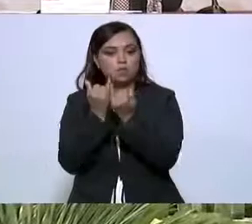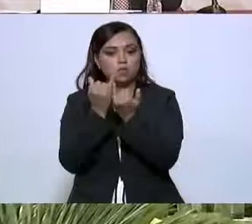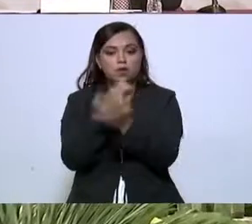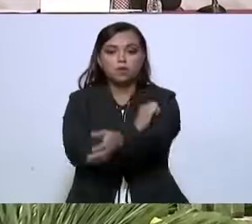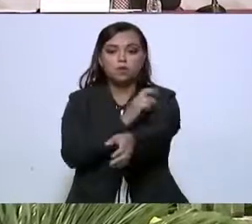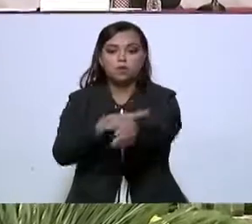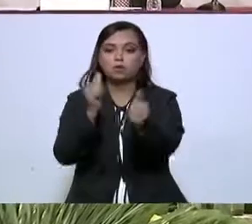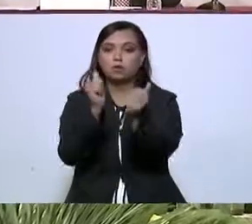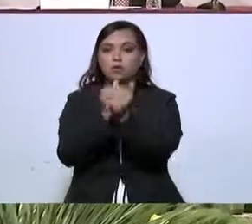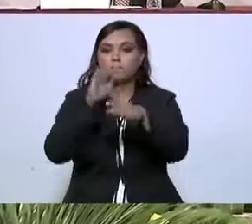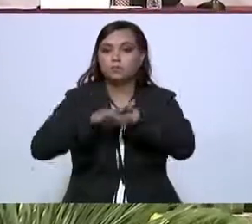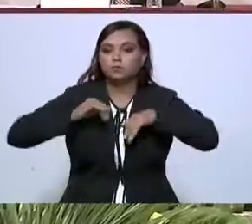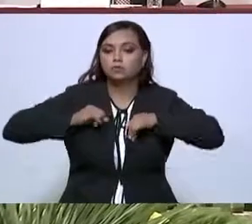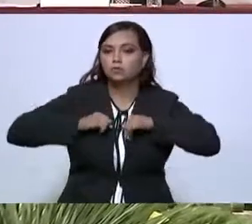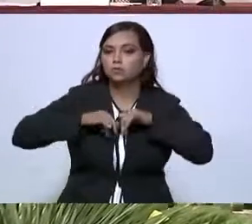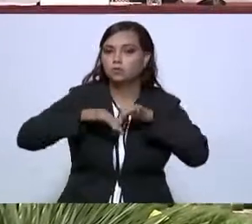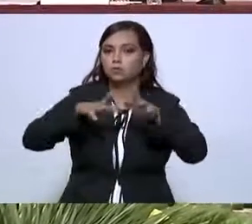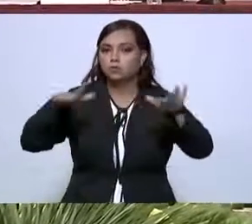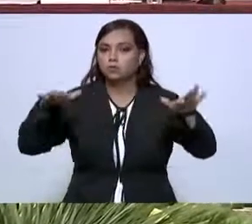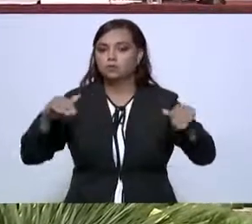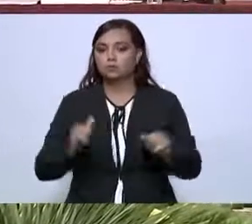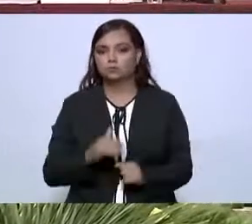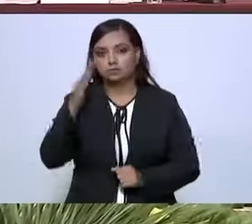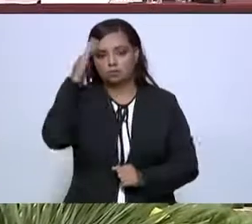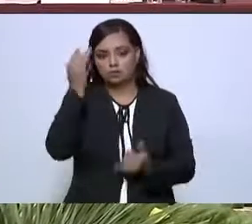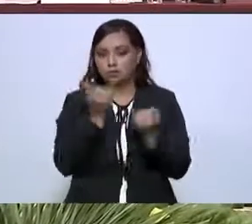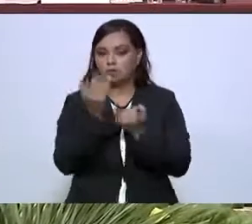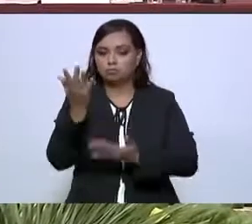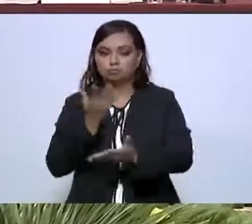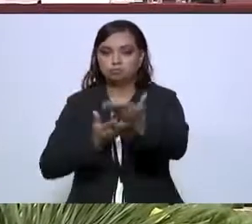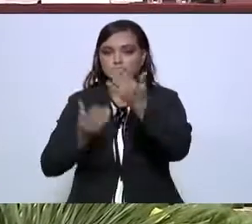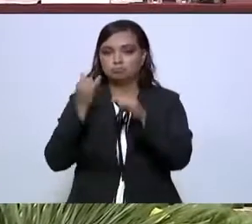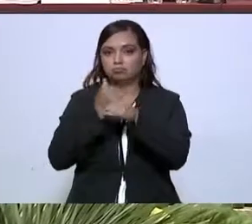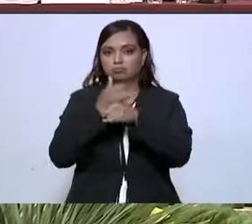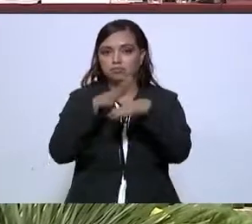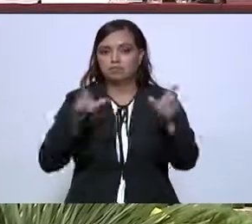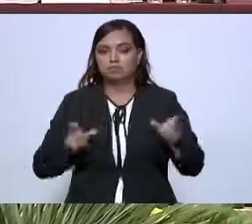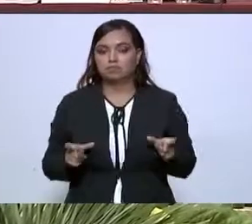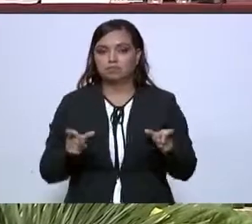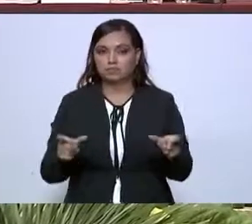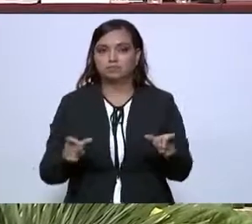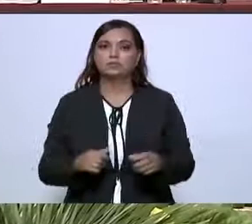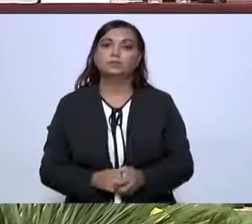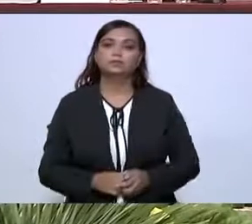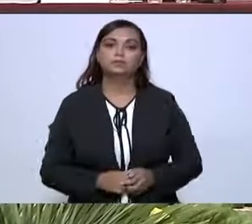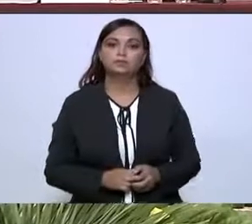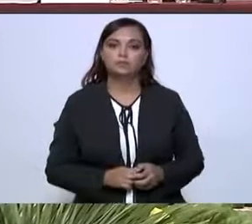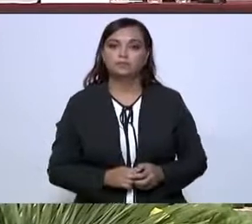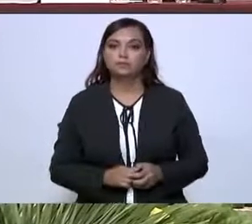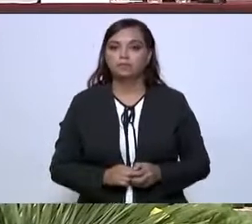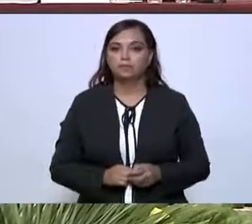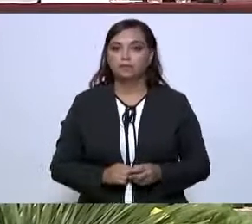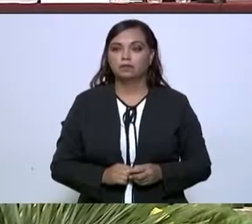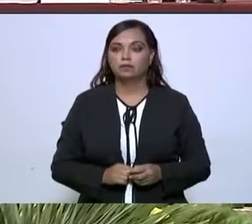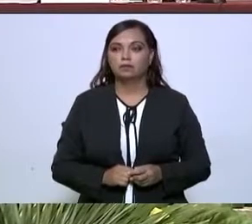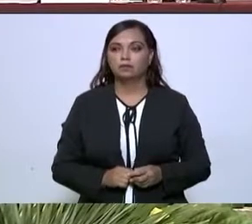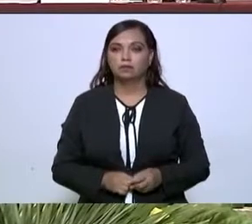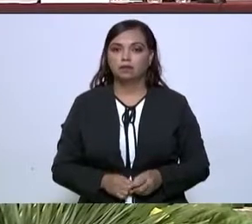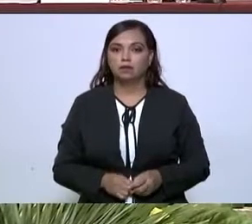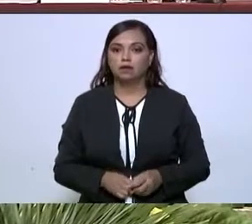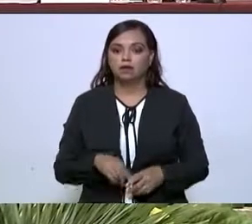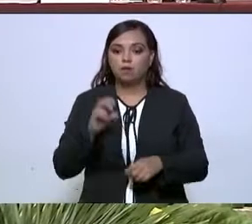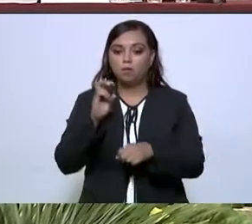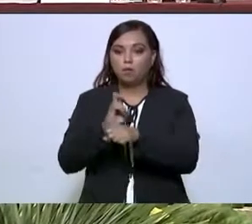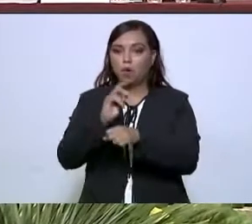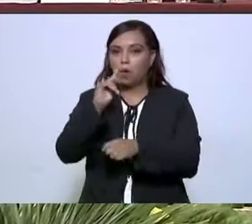con el despliegue de nuestros mandos y el intercambio de información de seguridad. La que sigue, por favor. Los operativos de